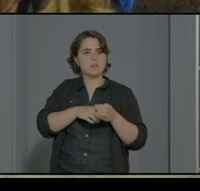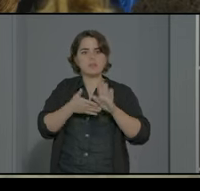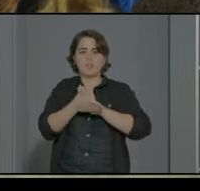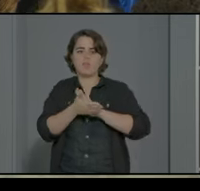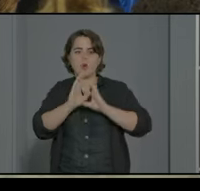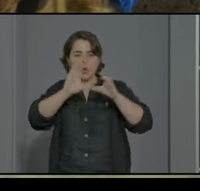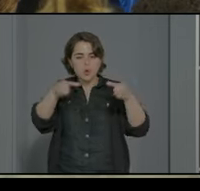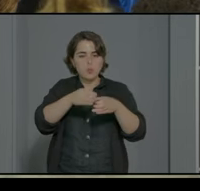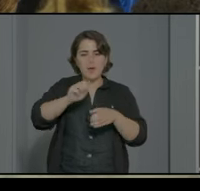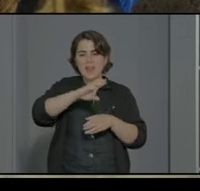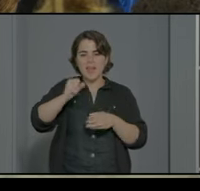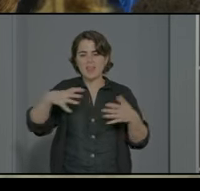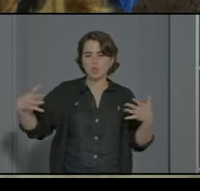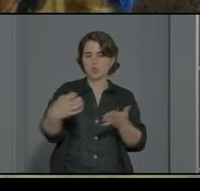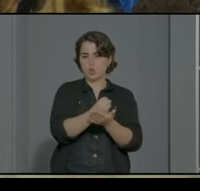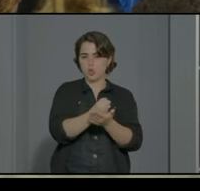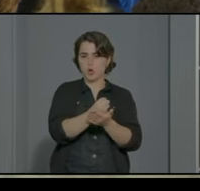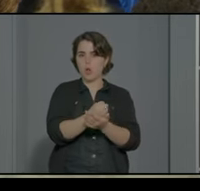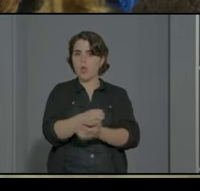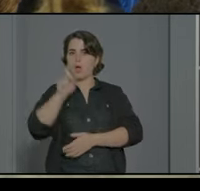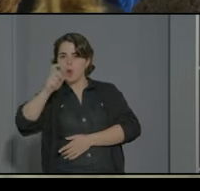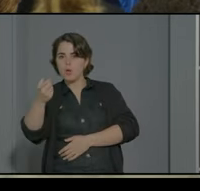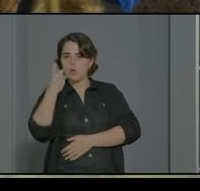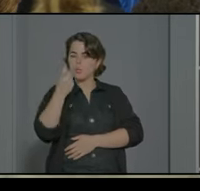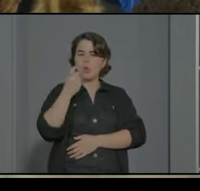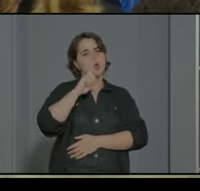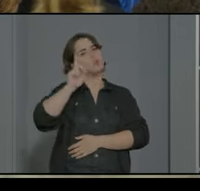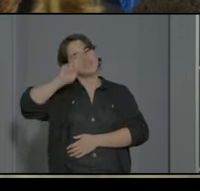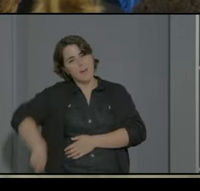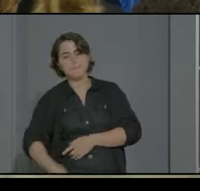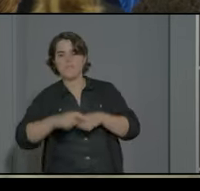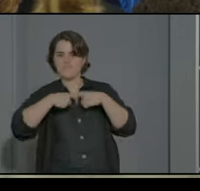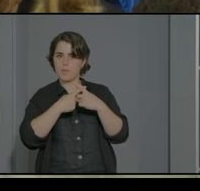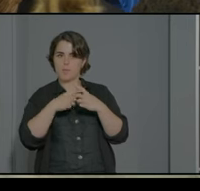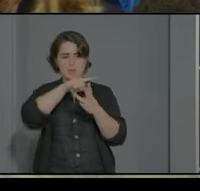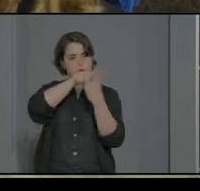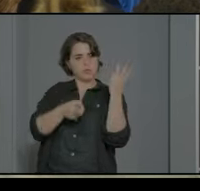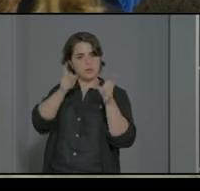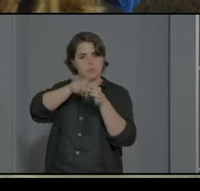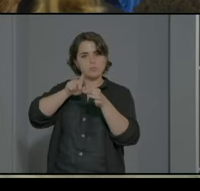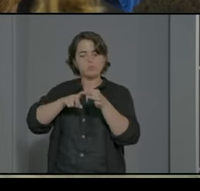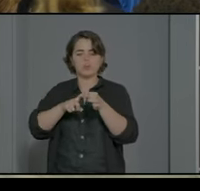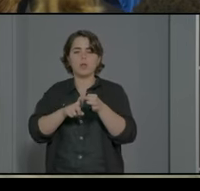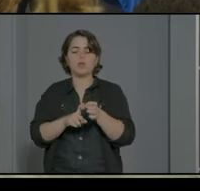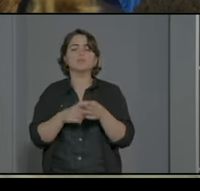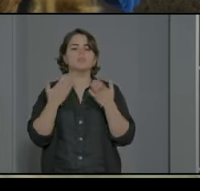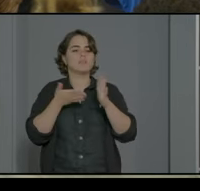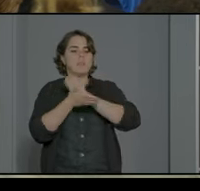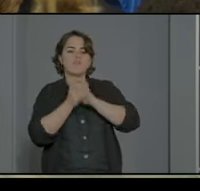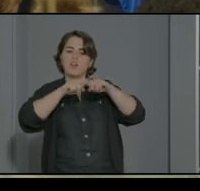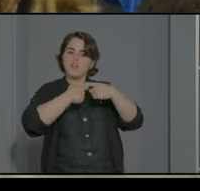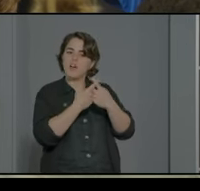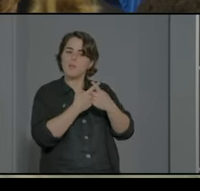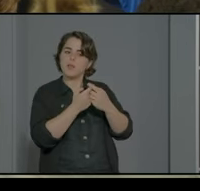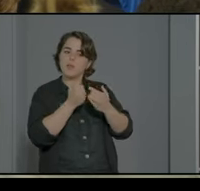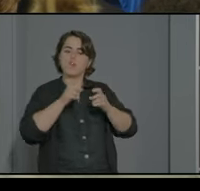de Arcadia no solamente el profesorado y el alumnado sino que también las familias ¿vale? les hacemos les involucramos en toda esta